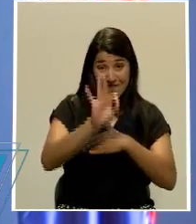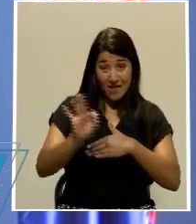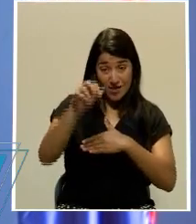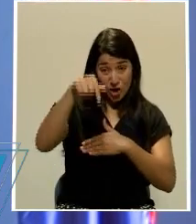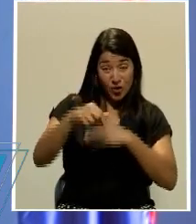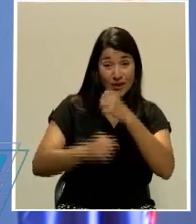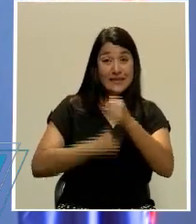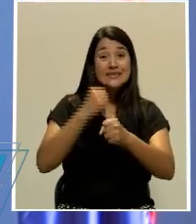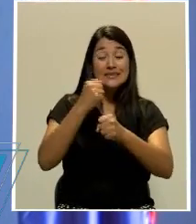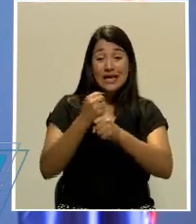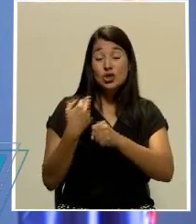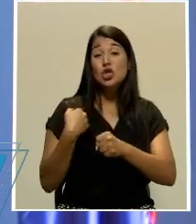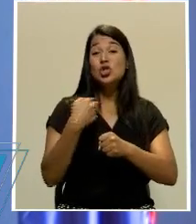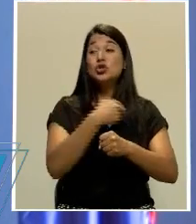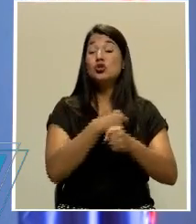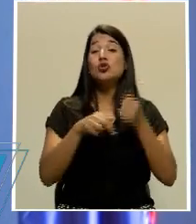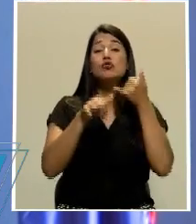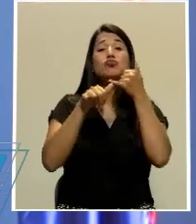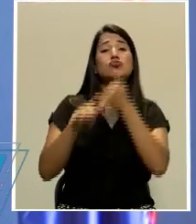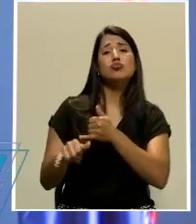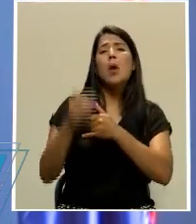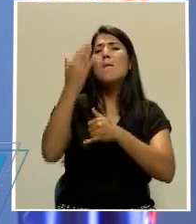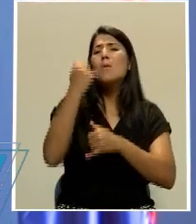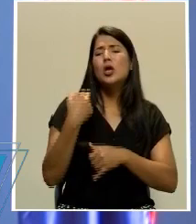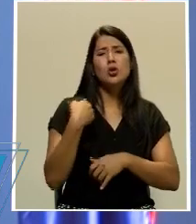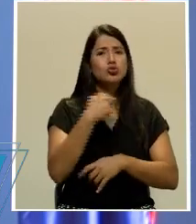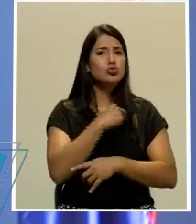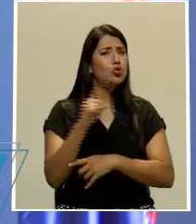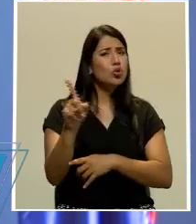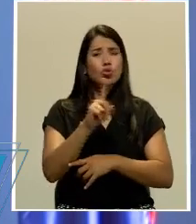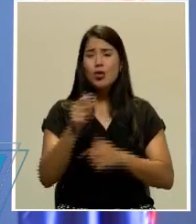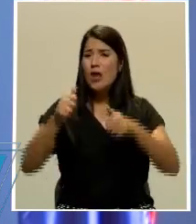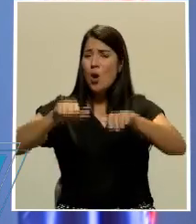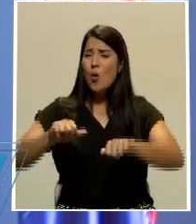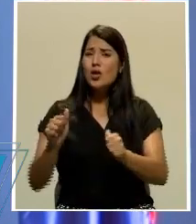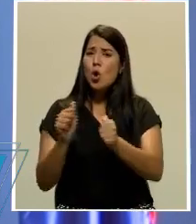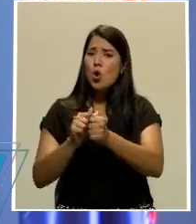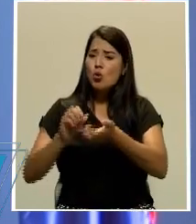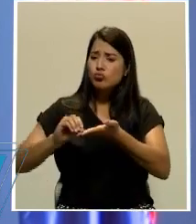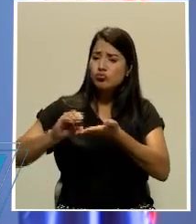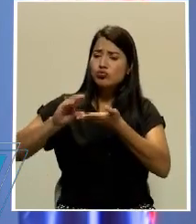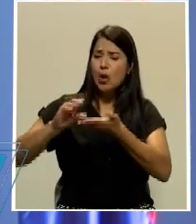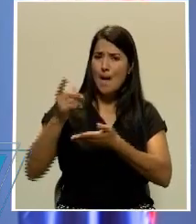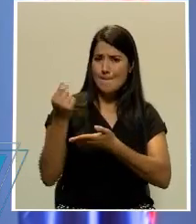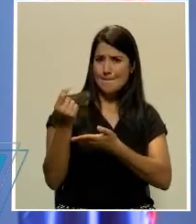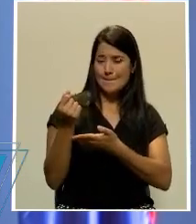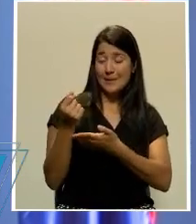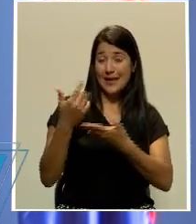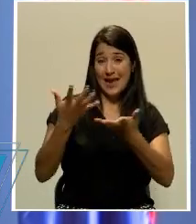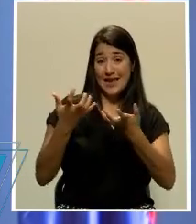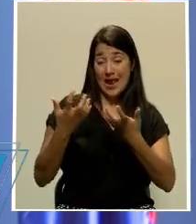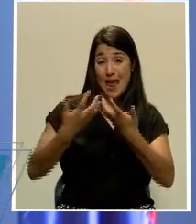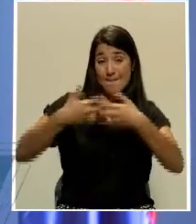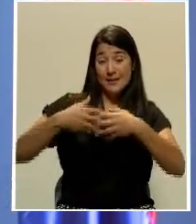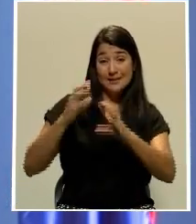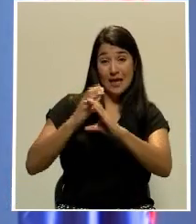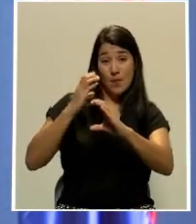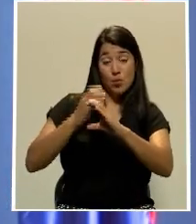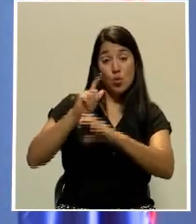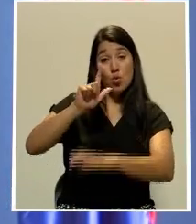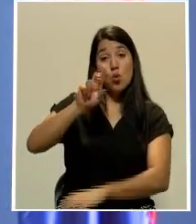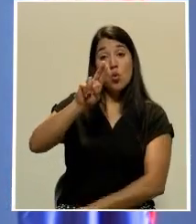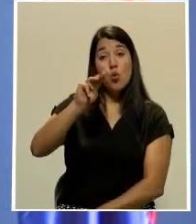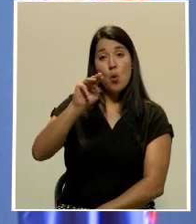presentamos un recurso oponiéndonos al aumento que pretendía Lumaca y que hubiese significado un